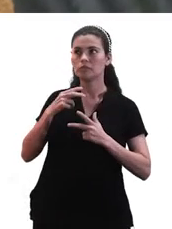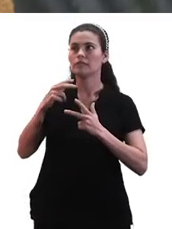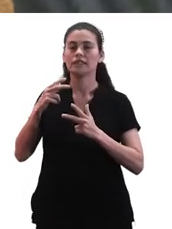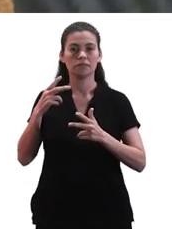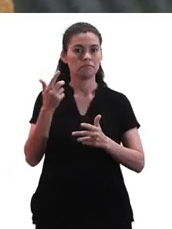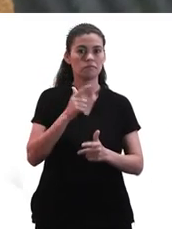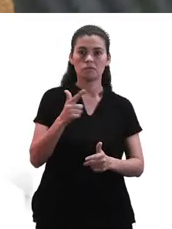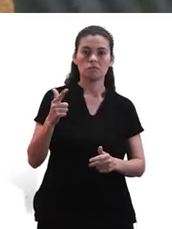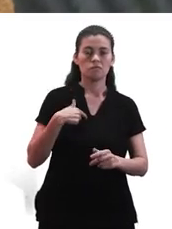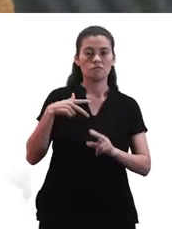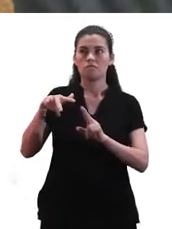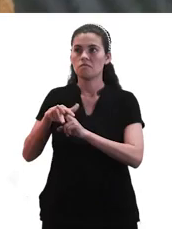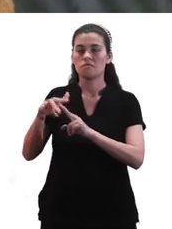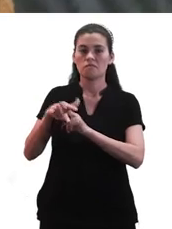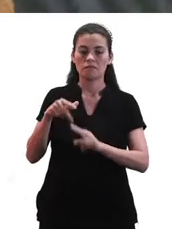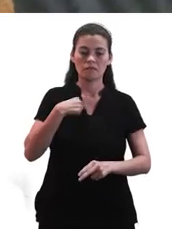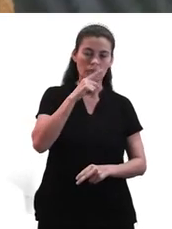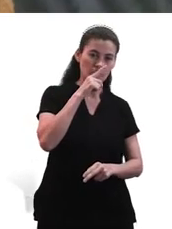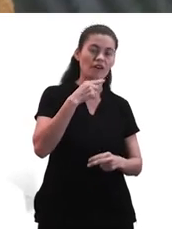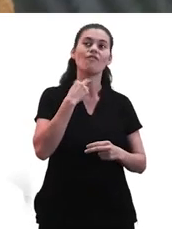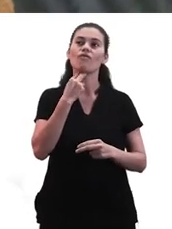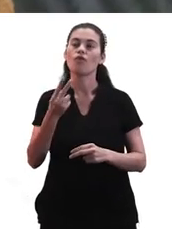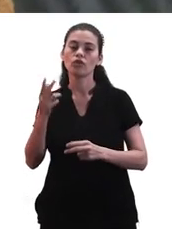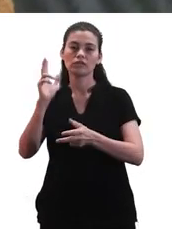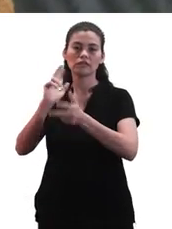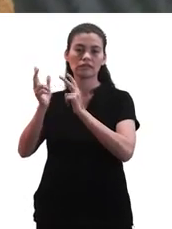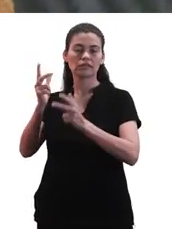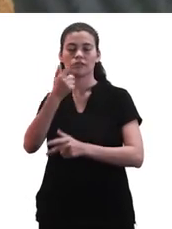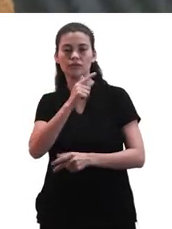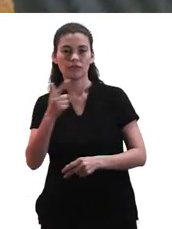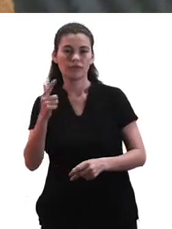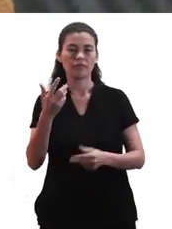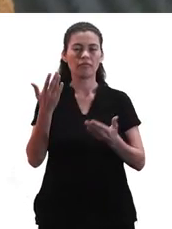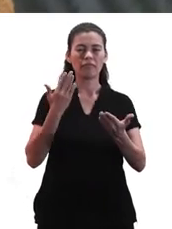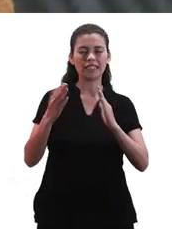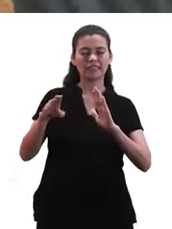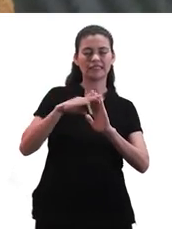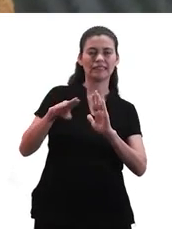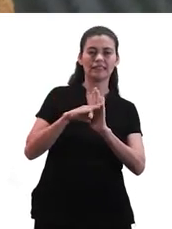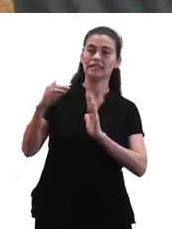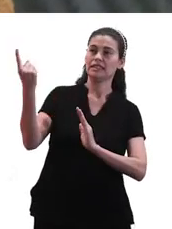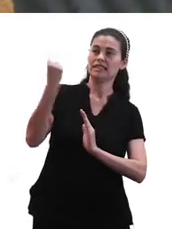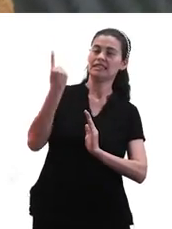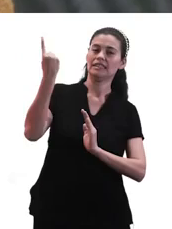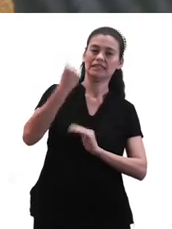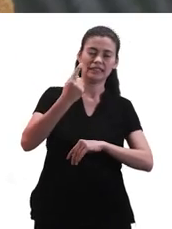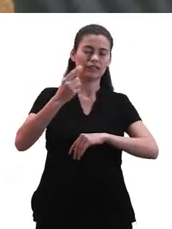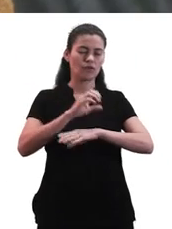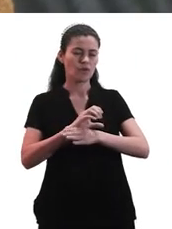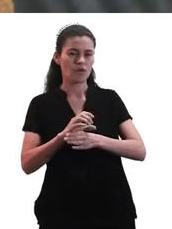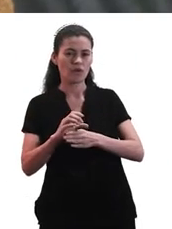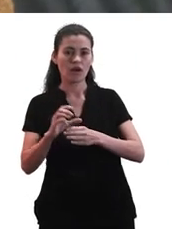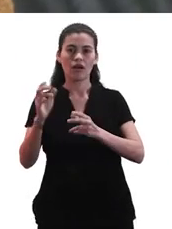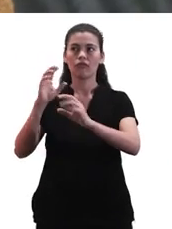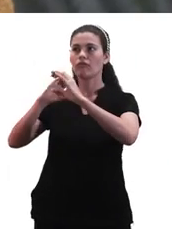Donde no podíamos, no teníamos tanta voz, ¿verdad? Hacíamos, había como mucho orden, digamos, pero bien regulado, donde no había